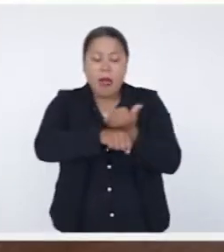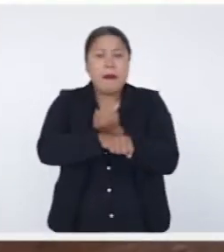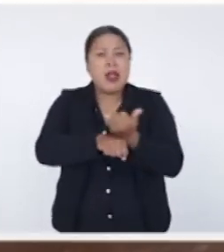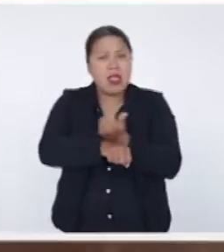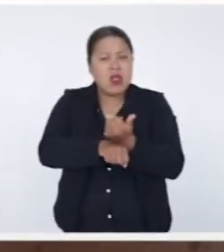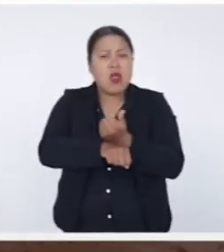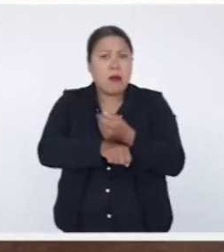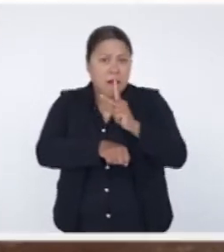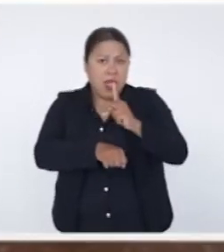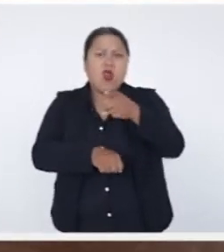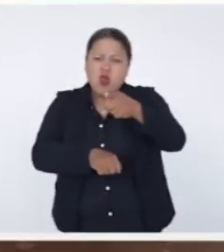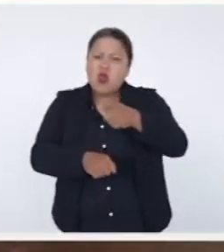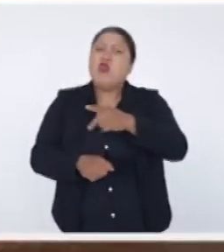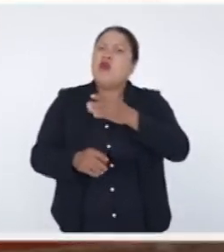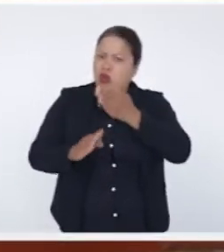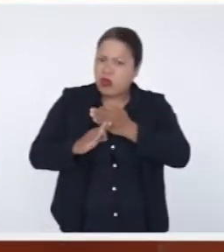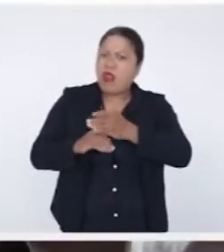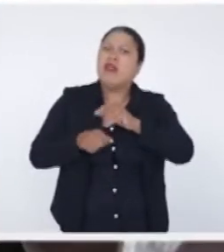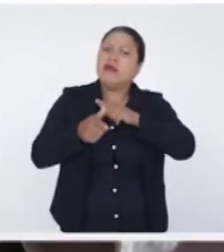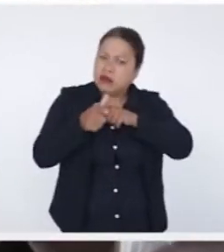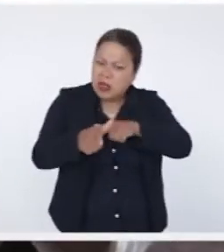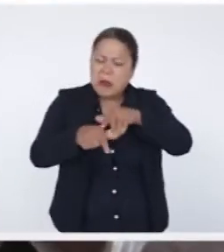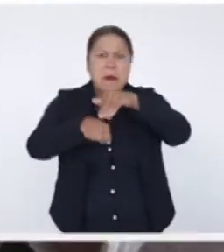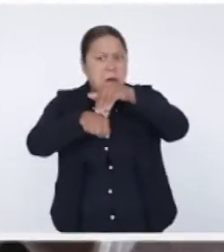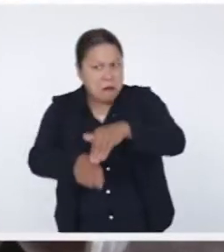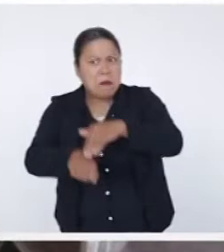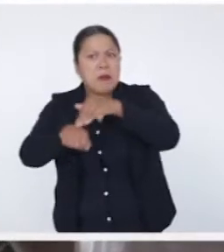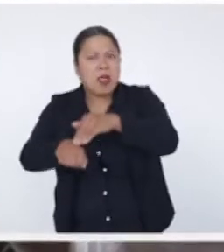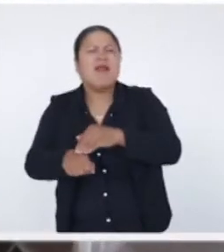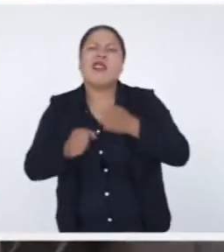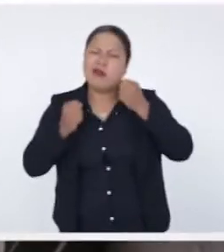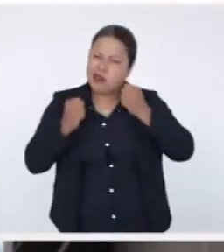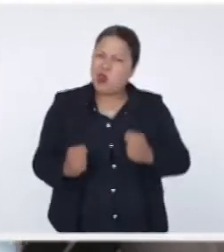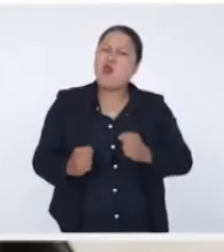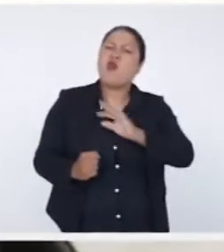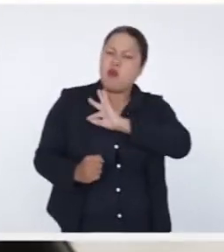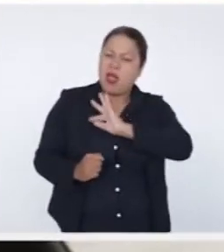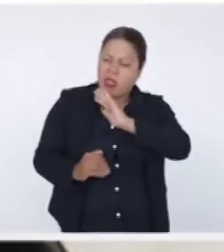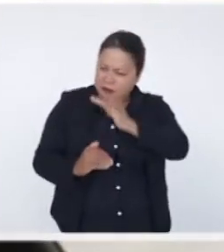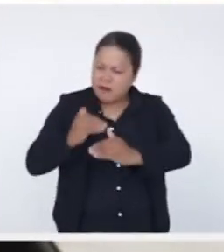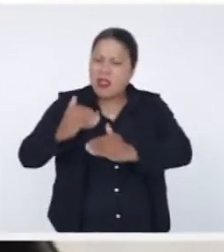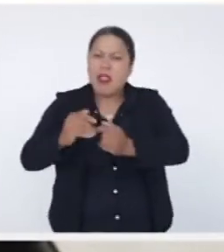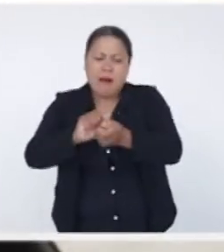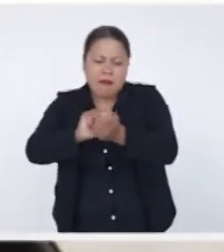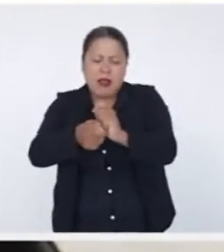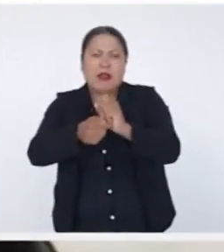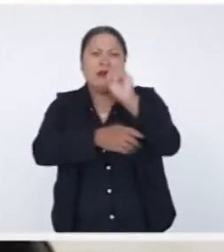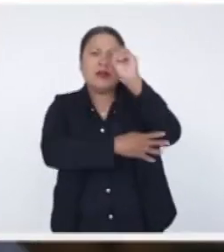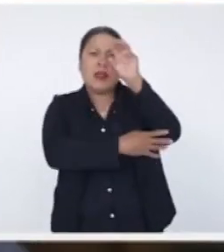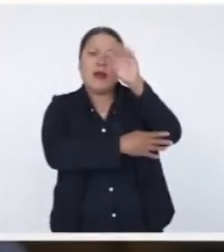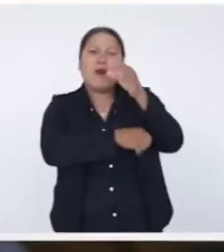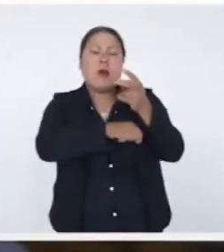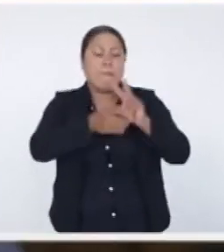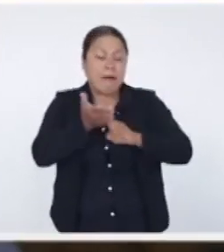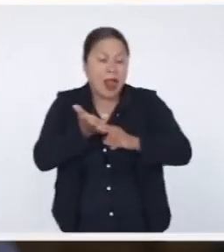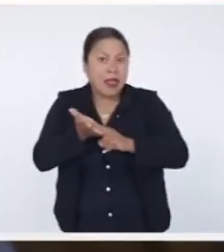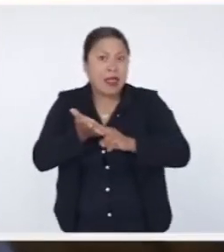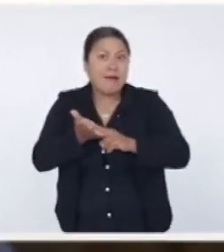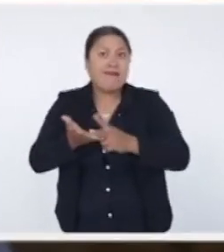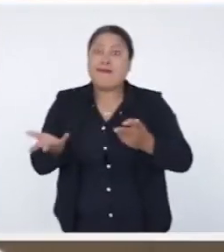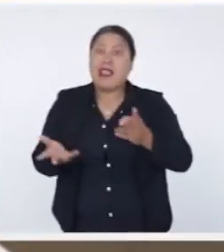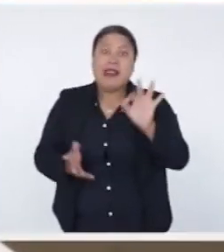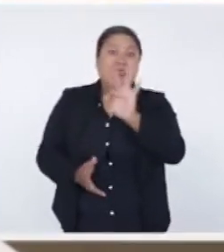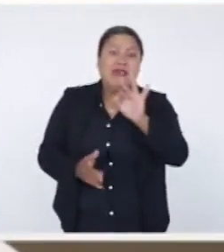pero si somos disciplinados, seguro vamos a transitar al semáforo verde, pero si no lo somos,